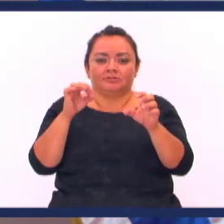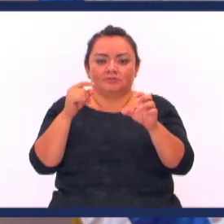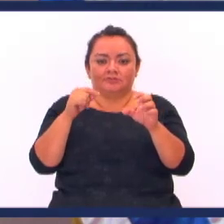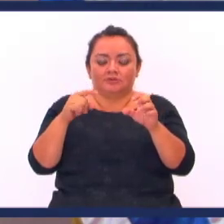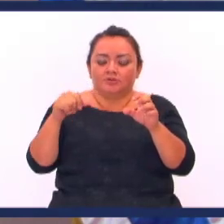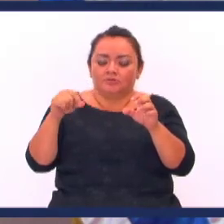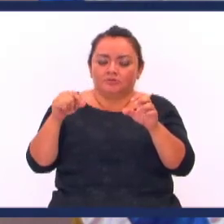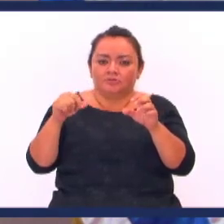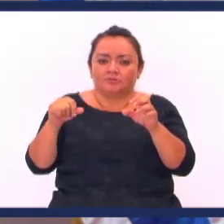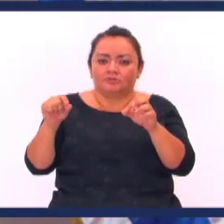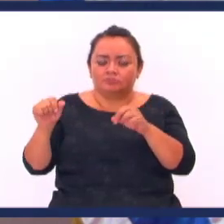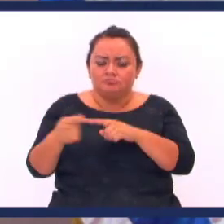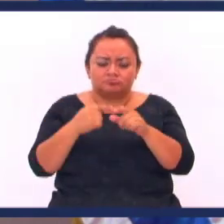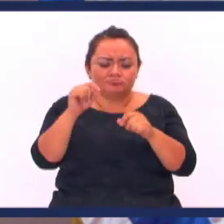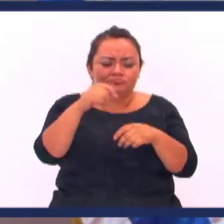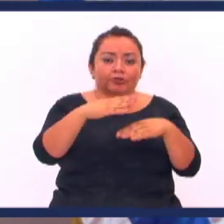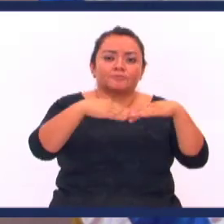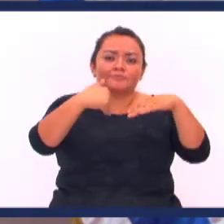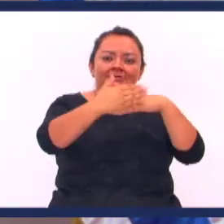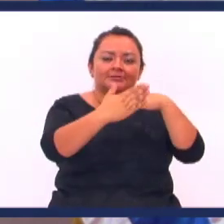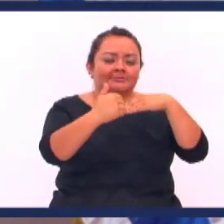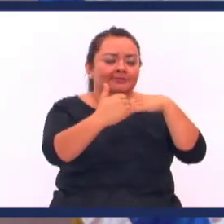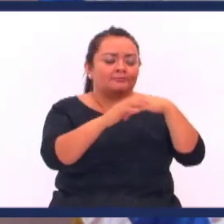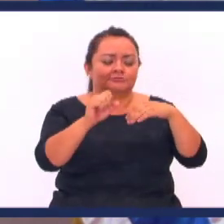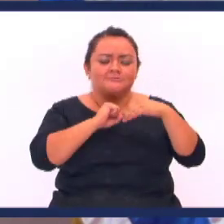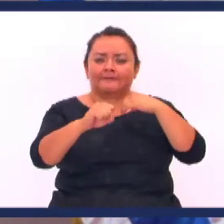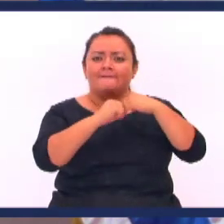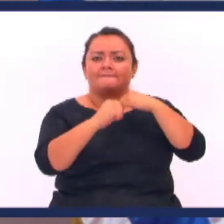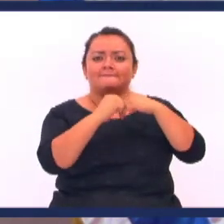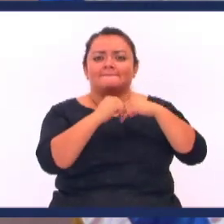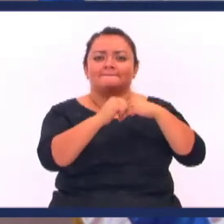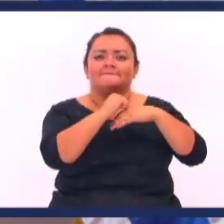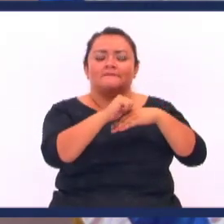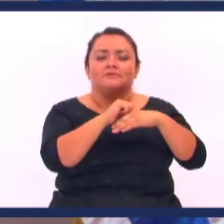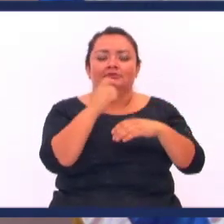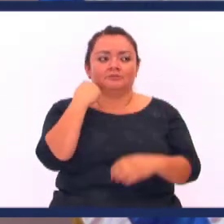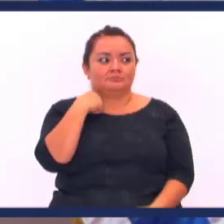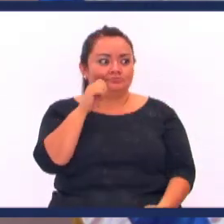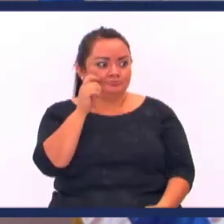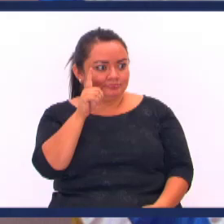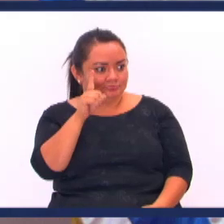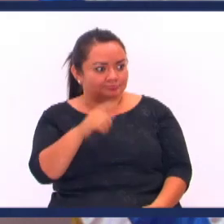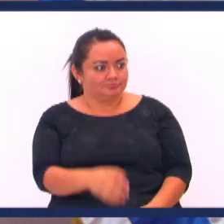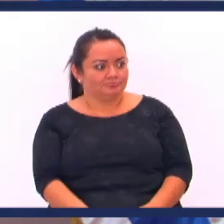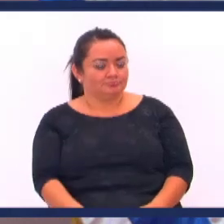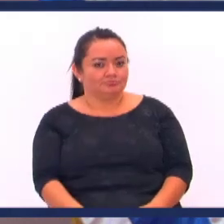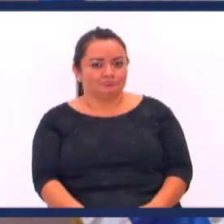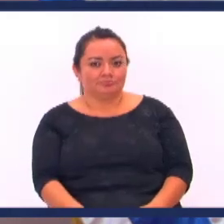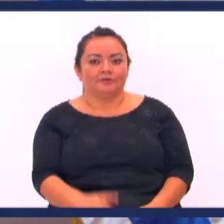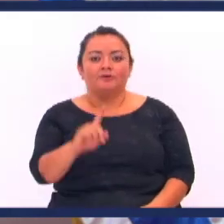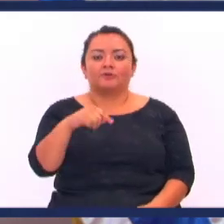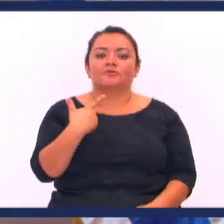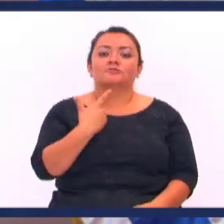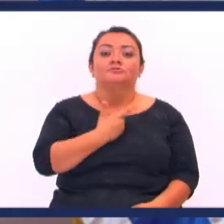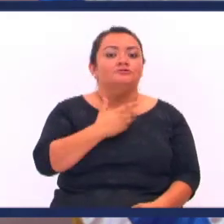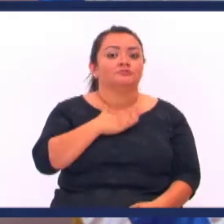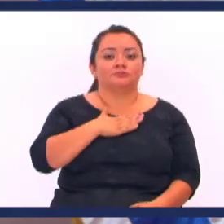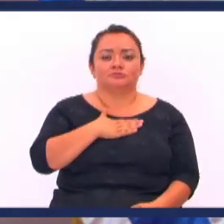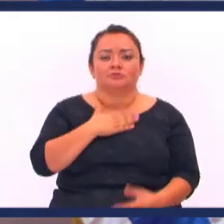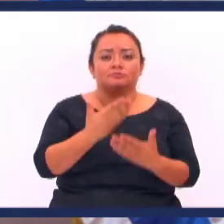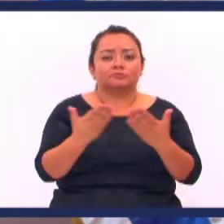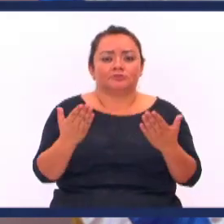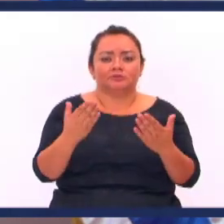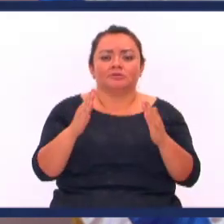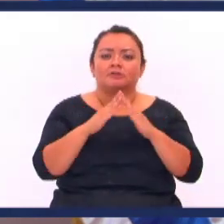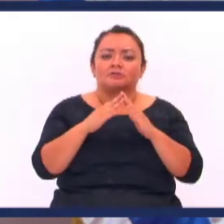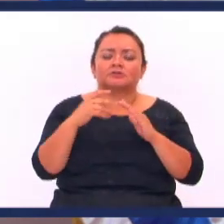Lo diluimos Y con eso Pintamos Los zapatos Oh que increíble Hoy que nosotros No tenemos muchas